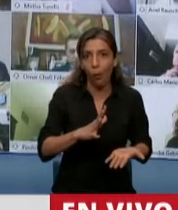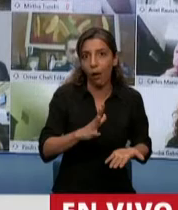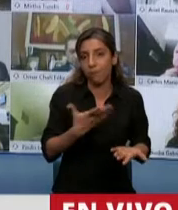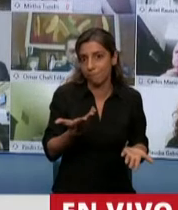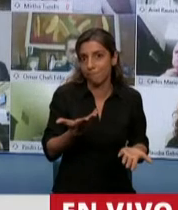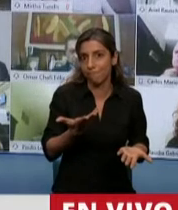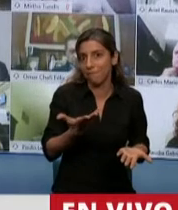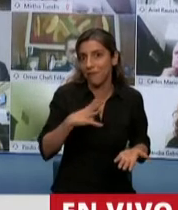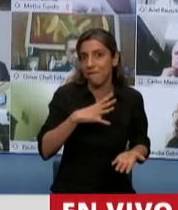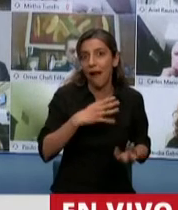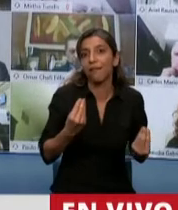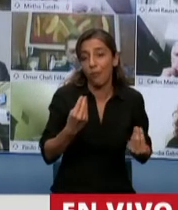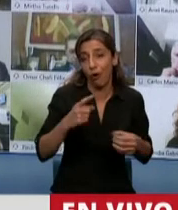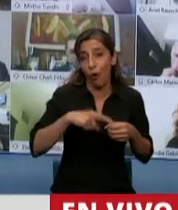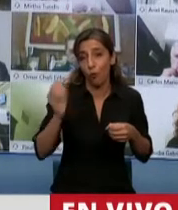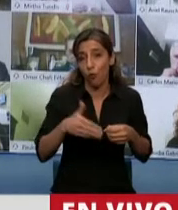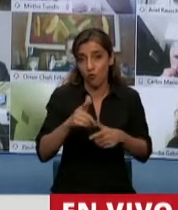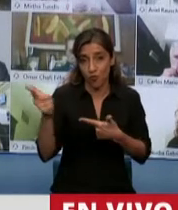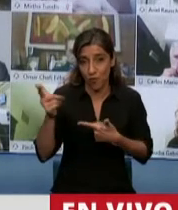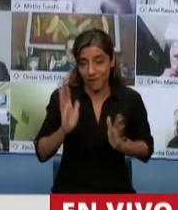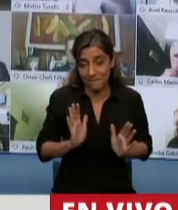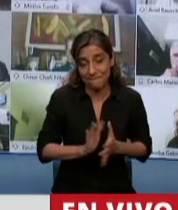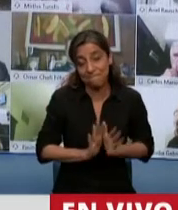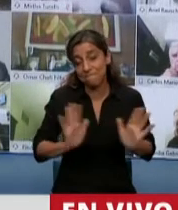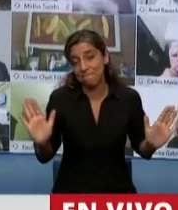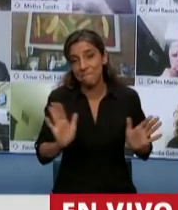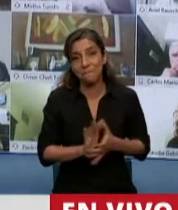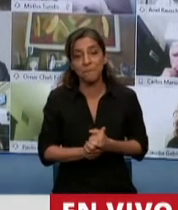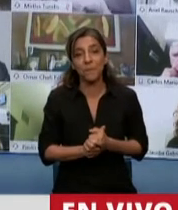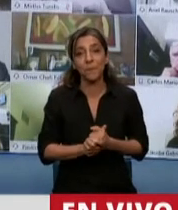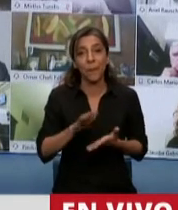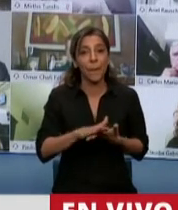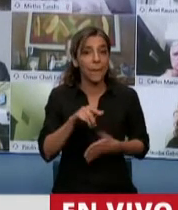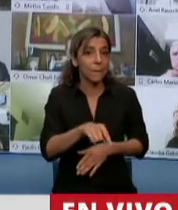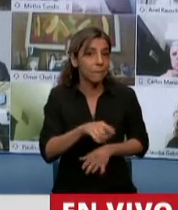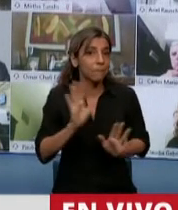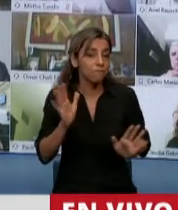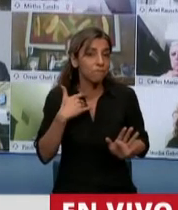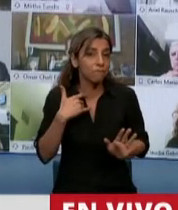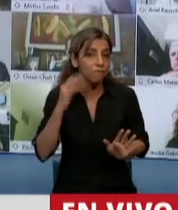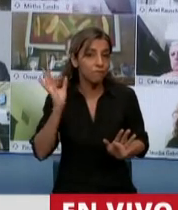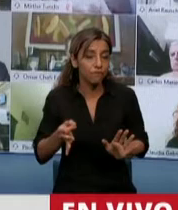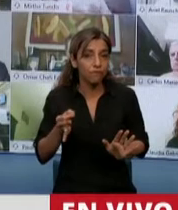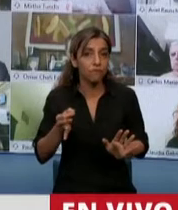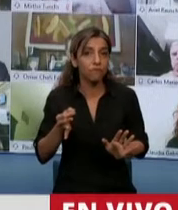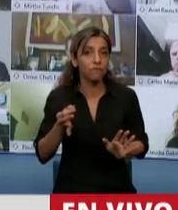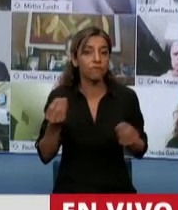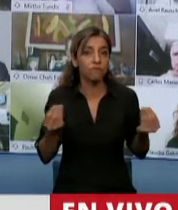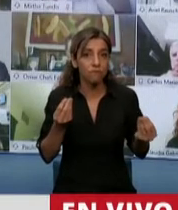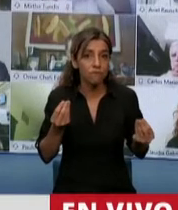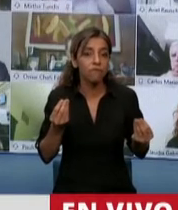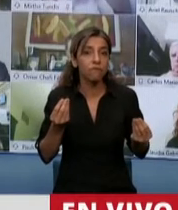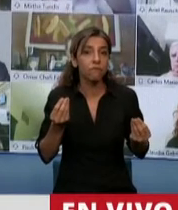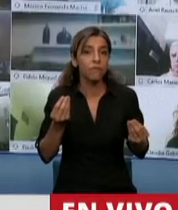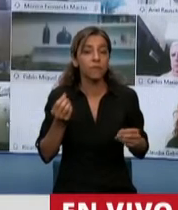a ver, me parece que es fundamental la modificación que se está realizando. Yo no veo que se